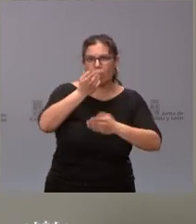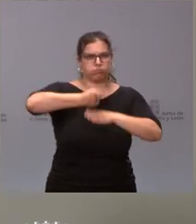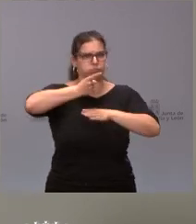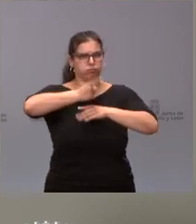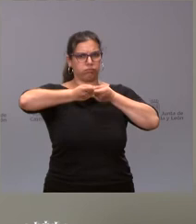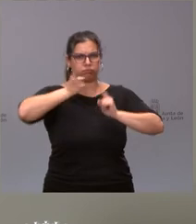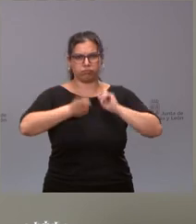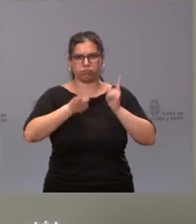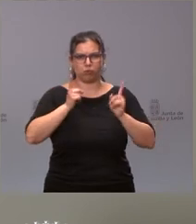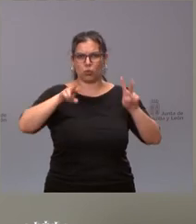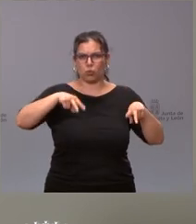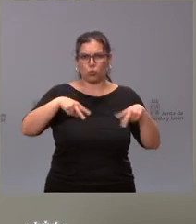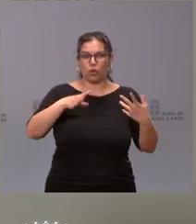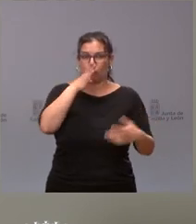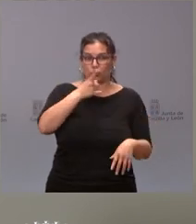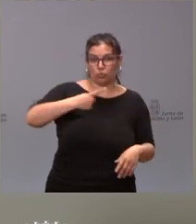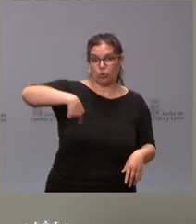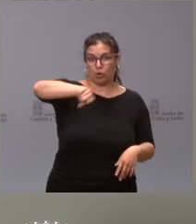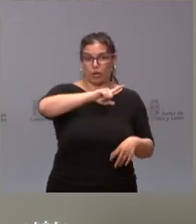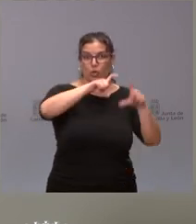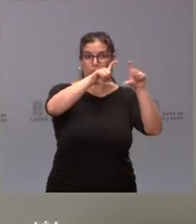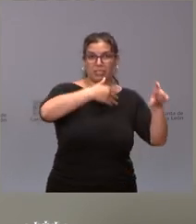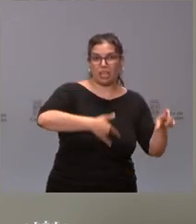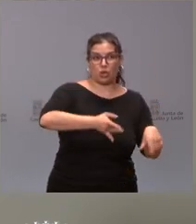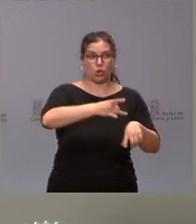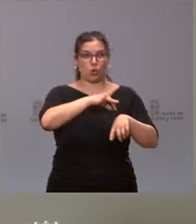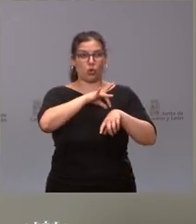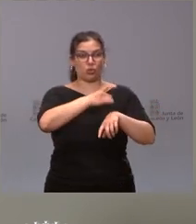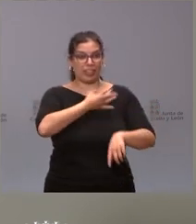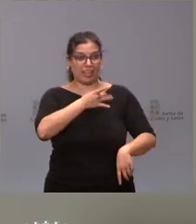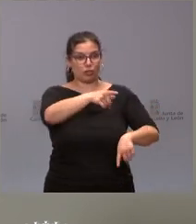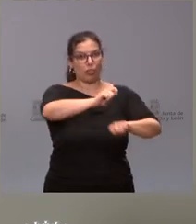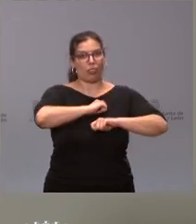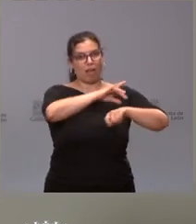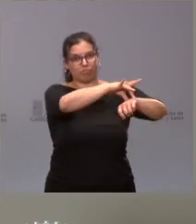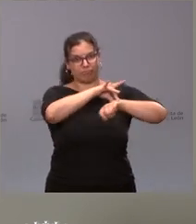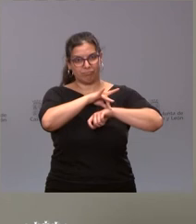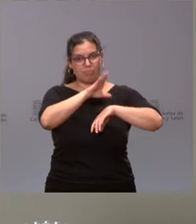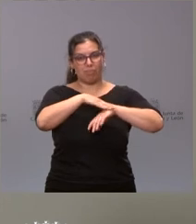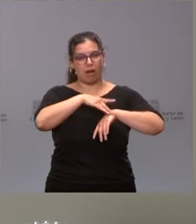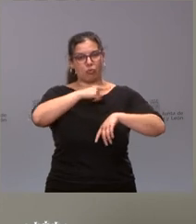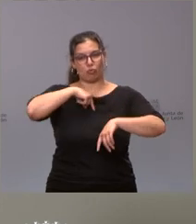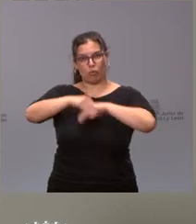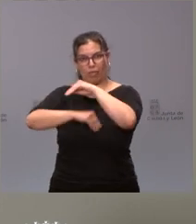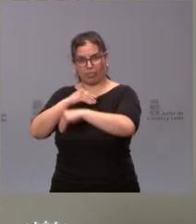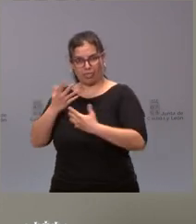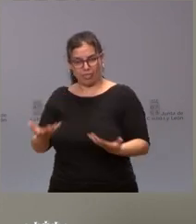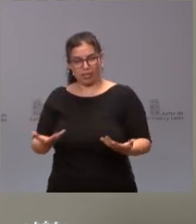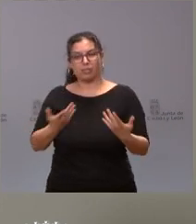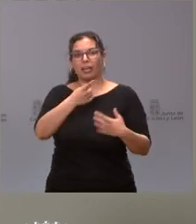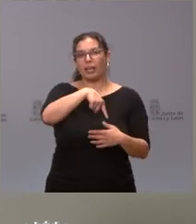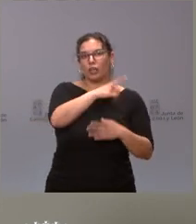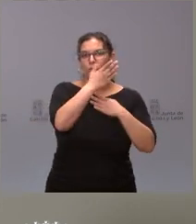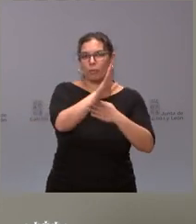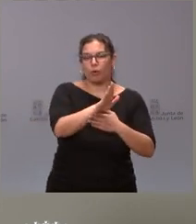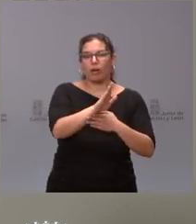siempre han sido los agentes del diálogo social los que han orientado nuestras funciones quienes propusieron como les digo quién tenía que